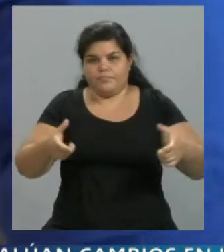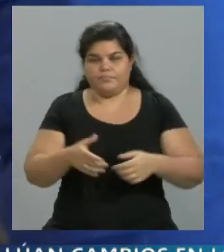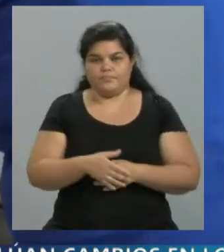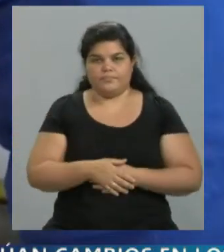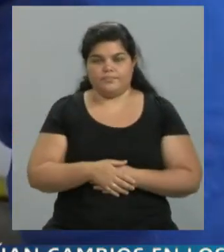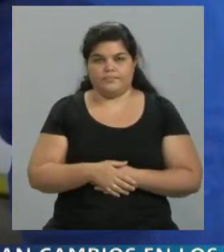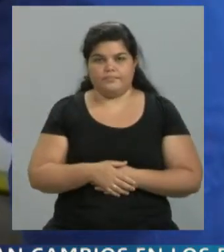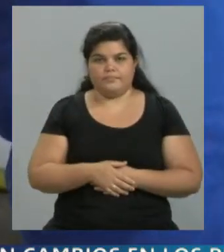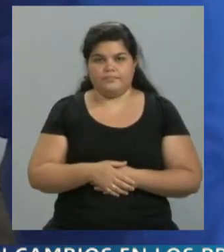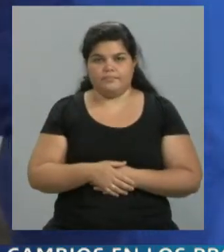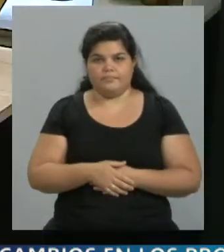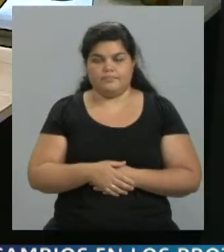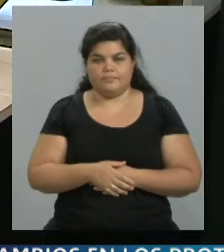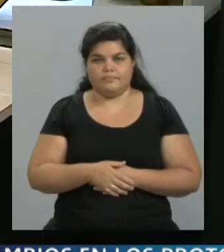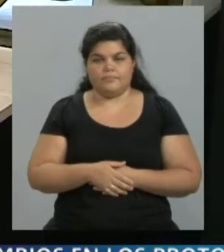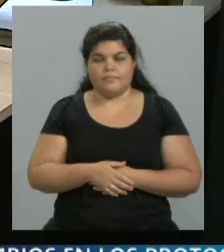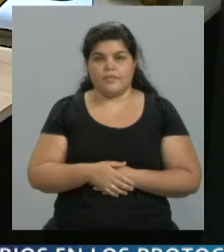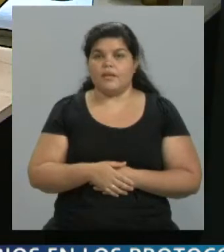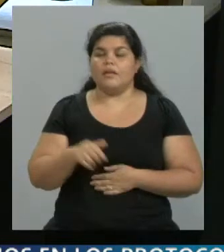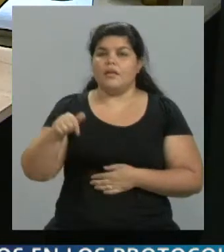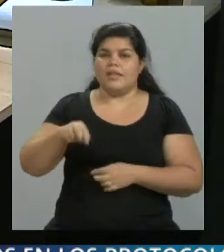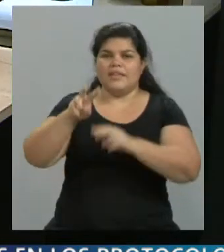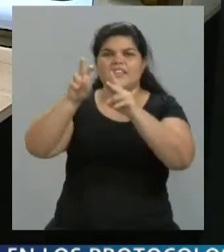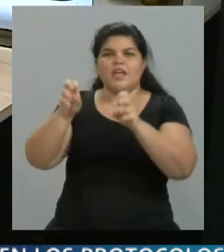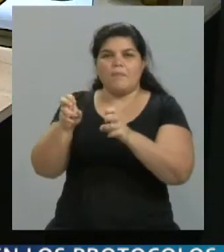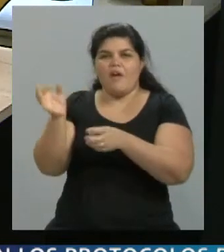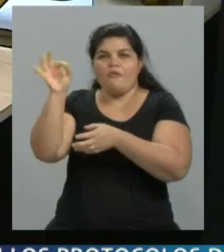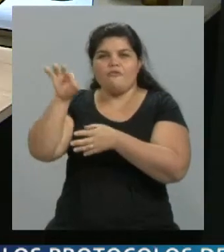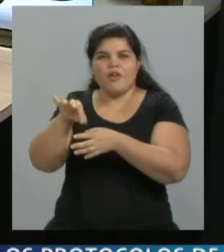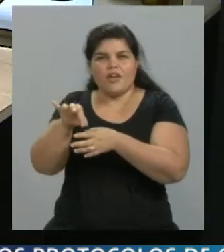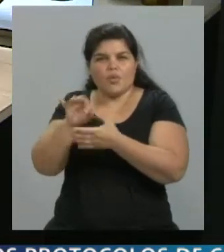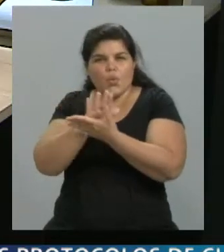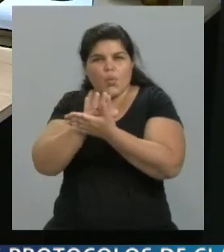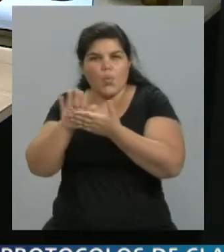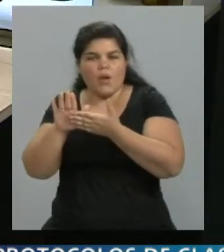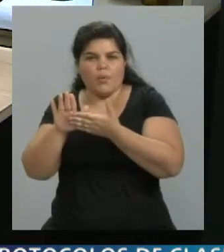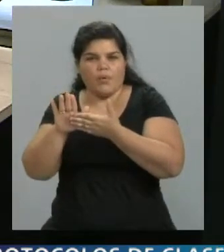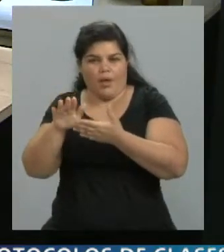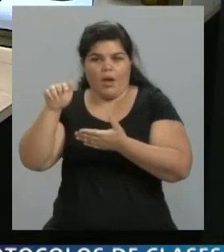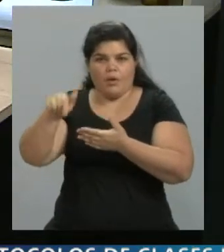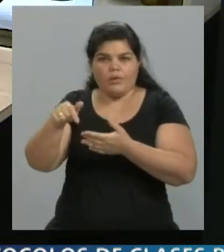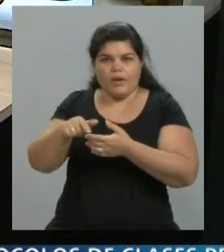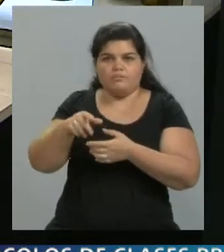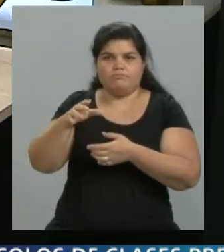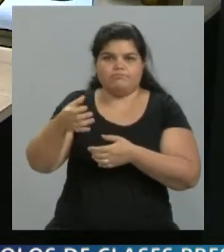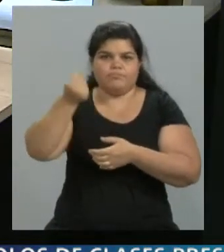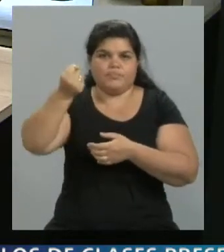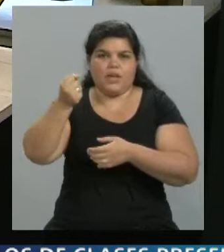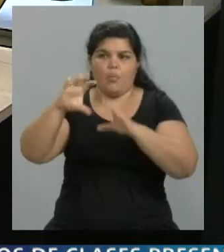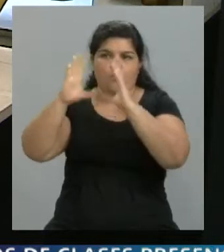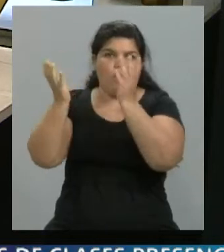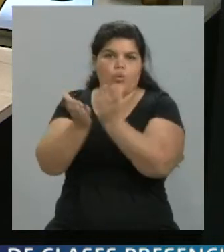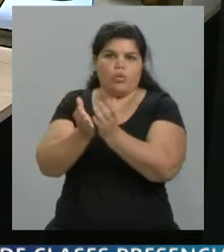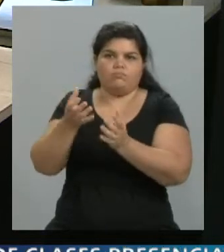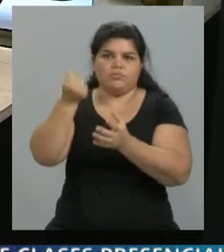en el país. Katia, con respecto a las nuevas cepas, a las variantes estas que empezaron a aparecer en distintas partes del mundo y que además